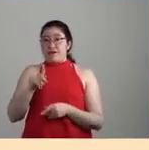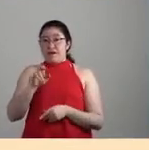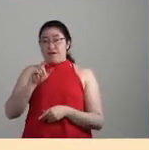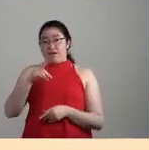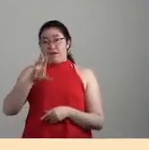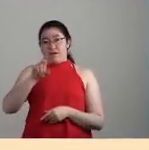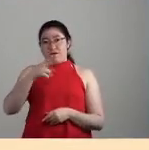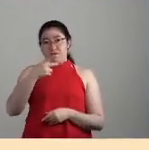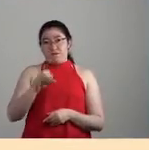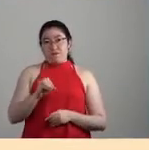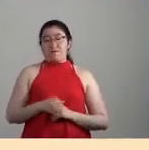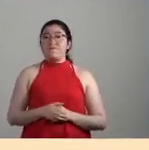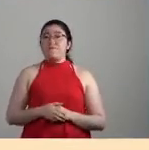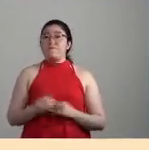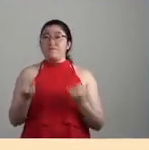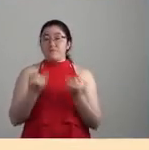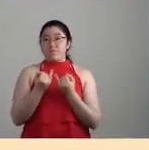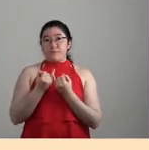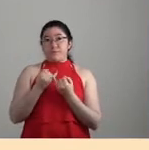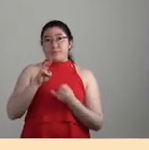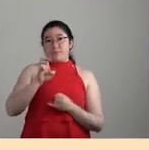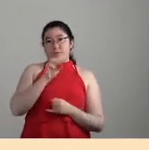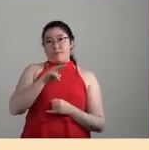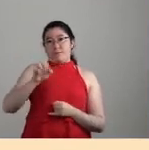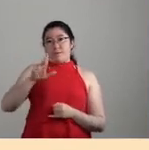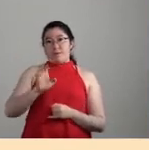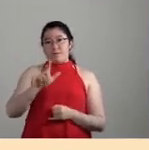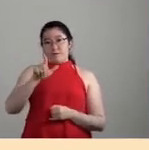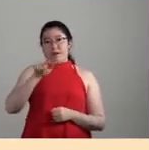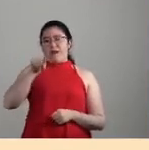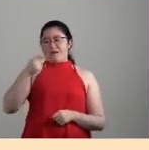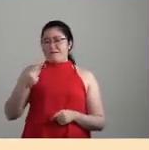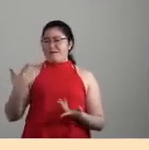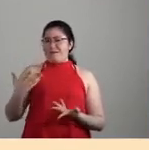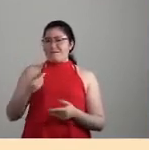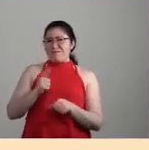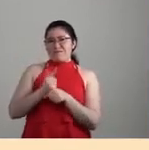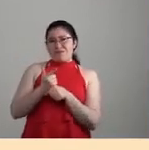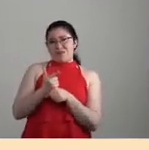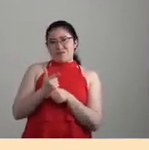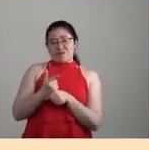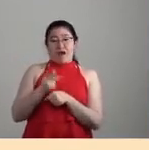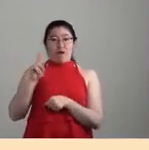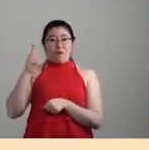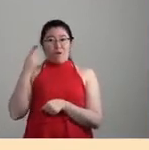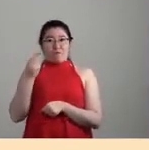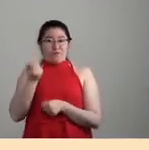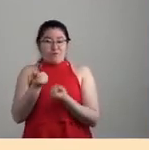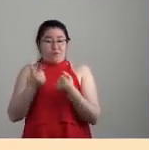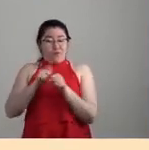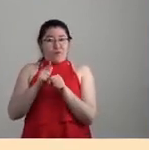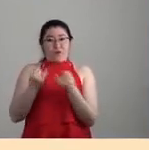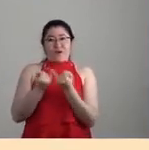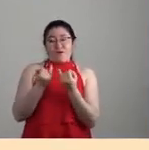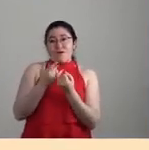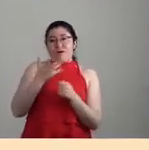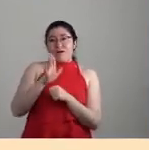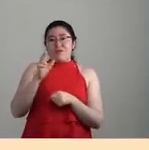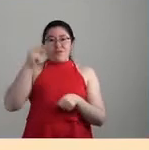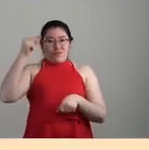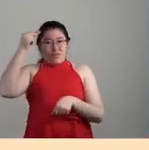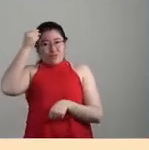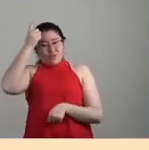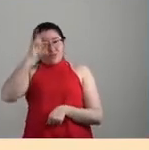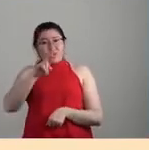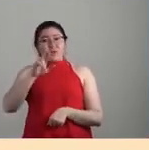Y por su parte, Emanuel es licenciado en Sociología por la UNED y doctor en Historia por la Universidad